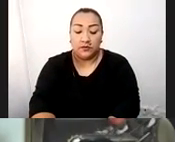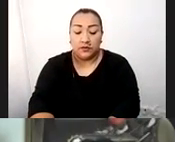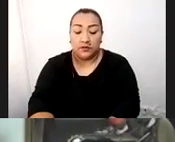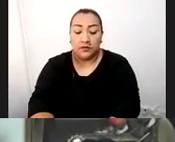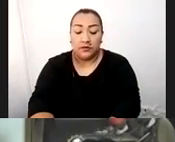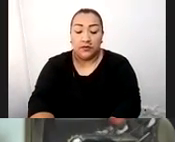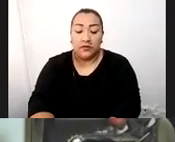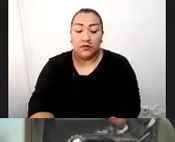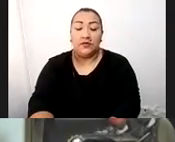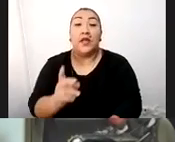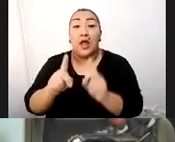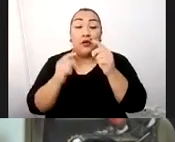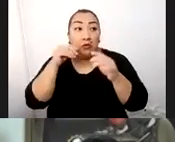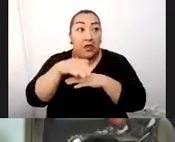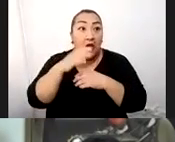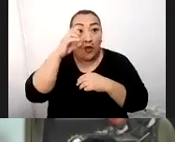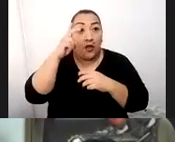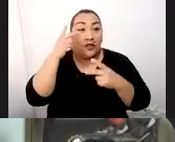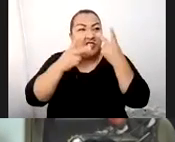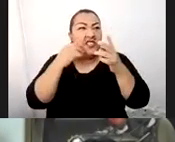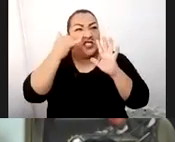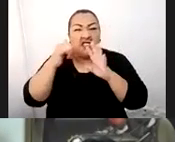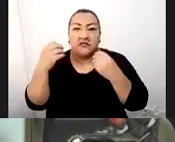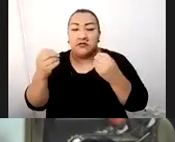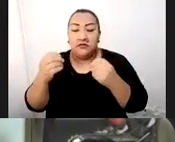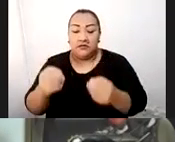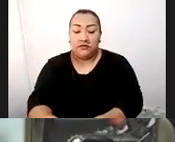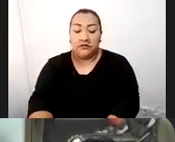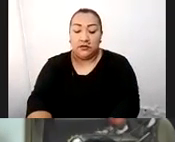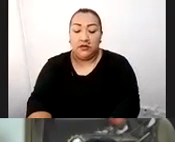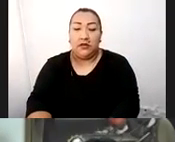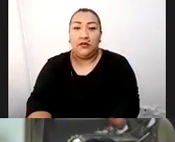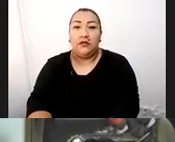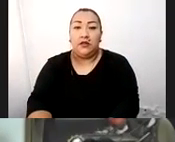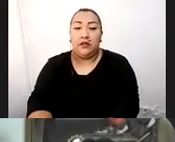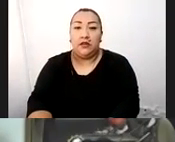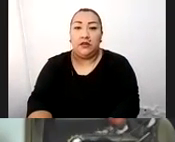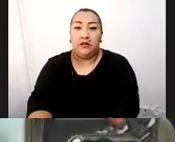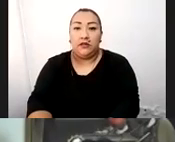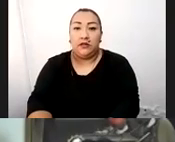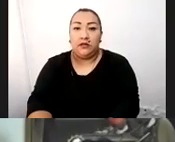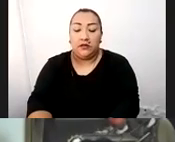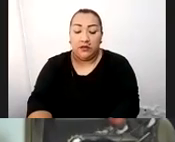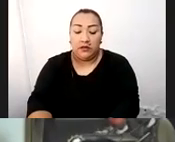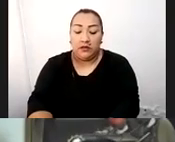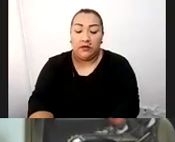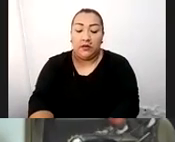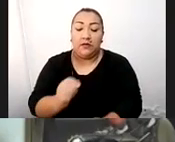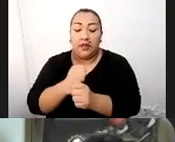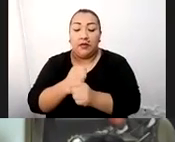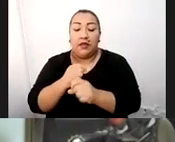filmaciones, ¿no? Y un poco eso genera mucho interés. Y nos ha motivado mucho a trabajar en un destino